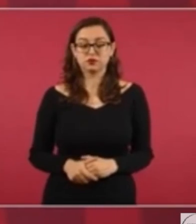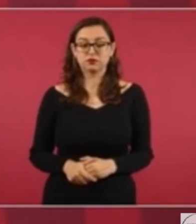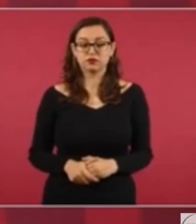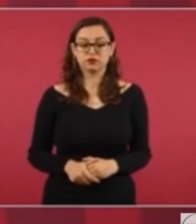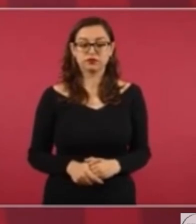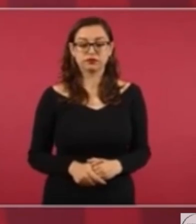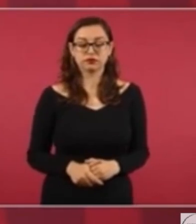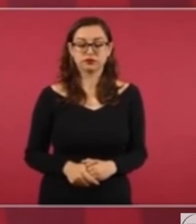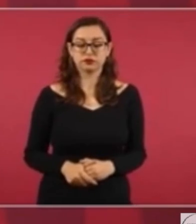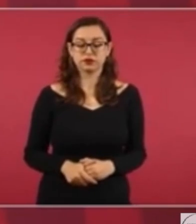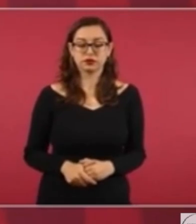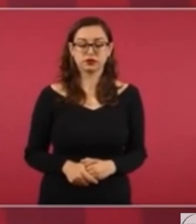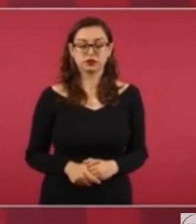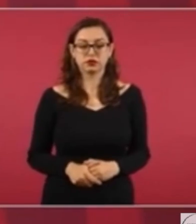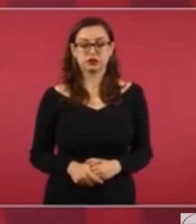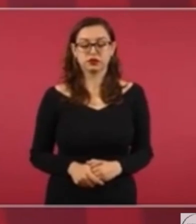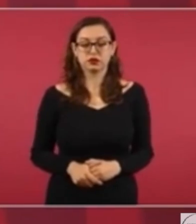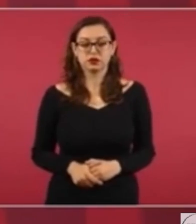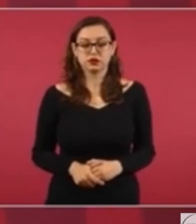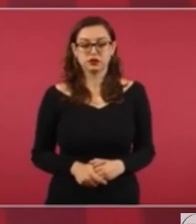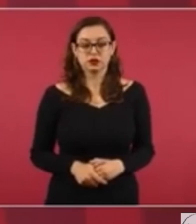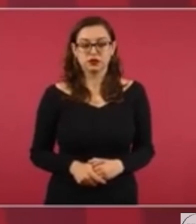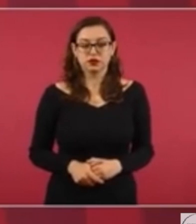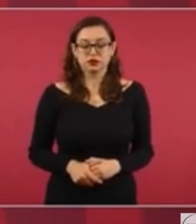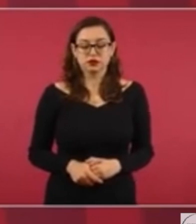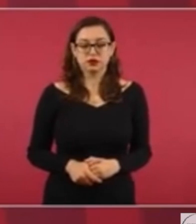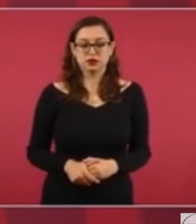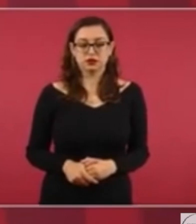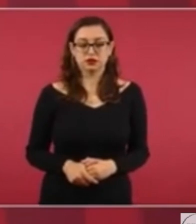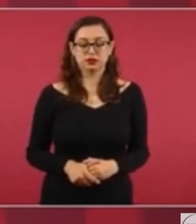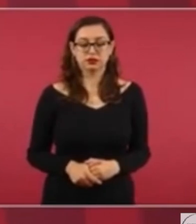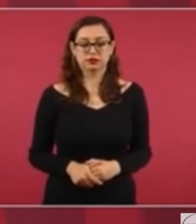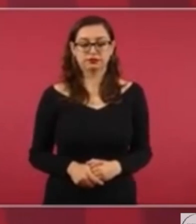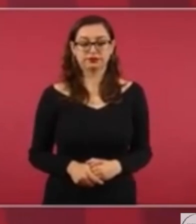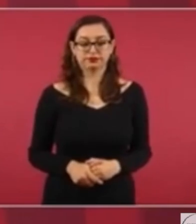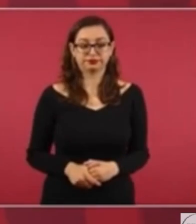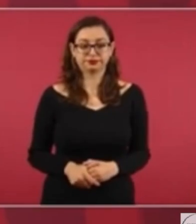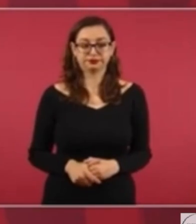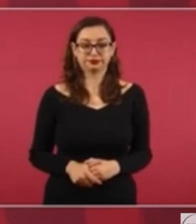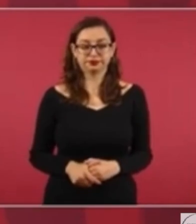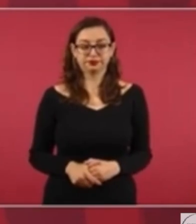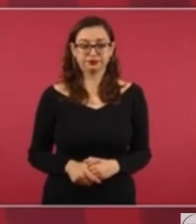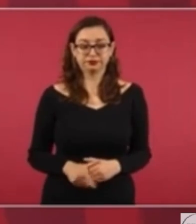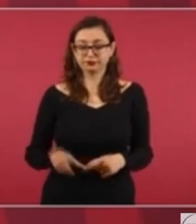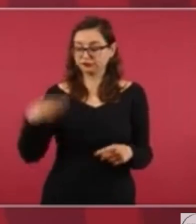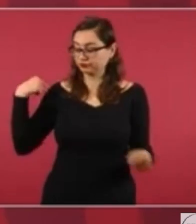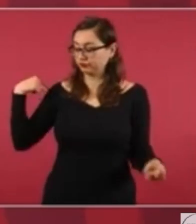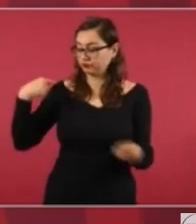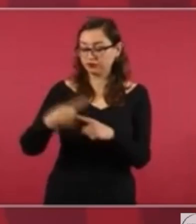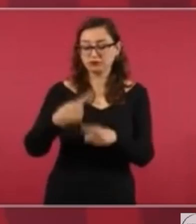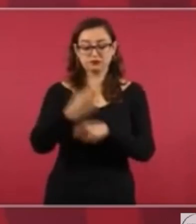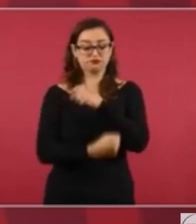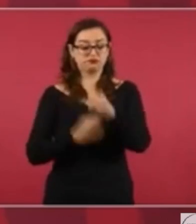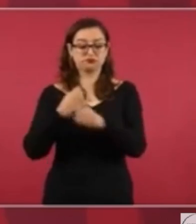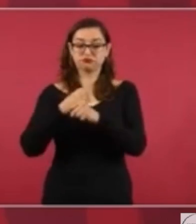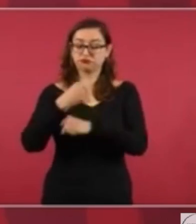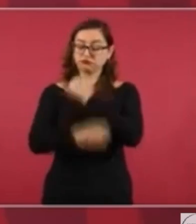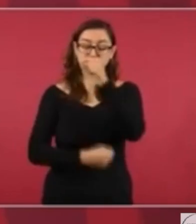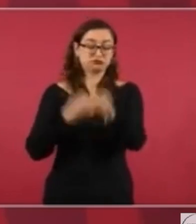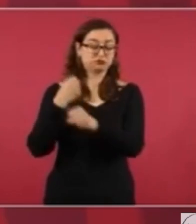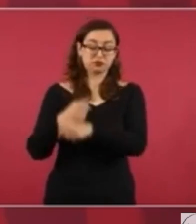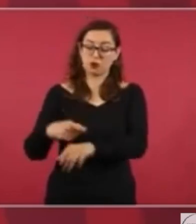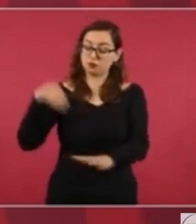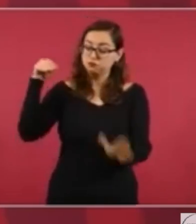se echó a perder todo, pues es que se dedicaban a saquear, a